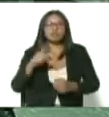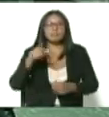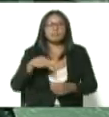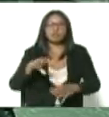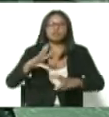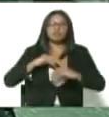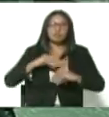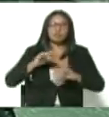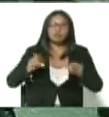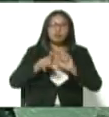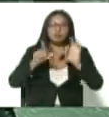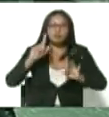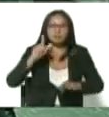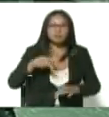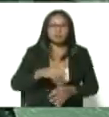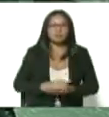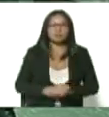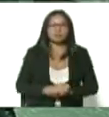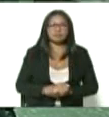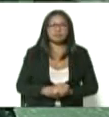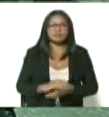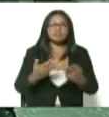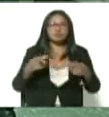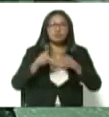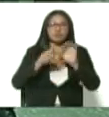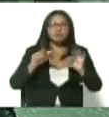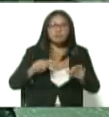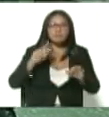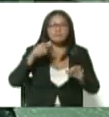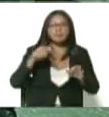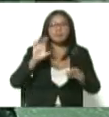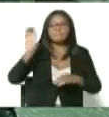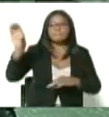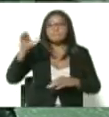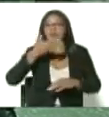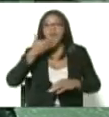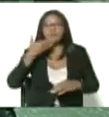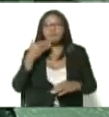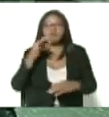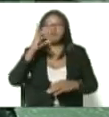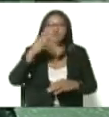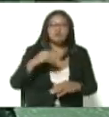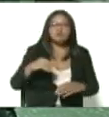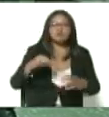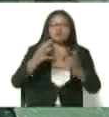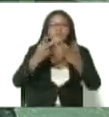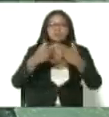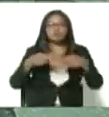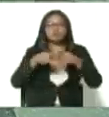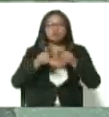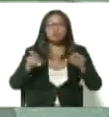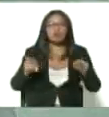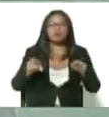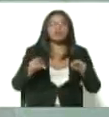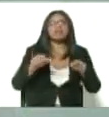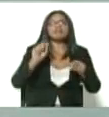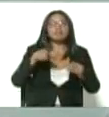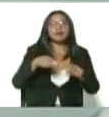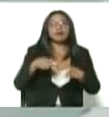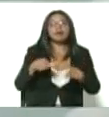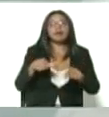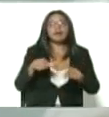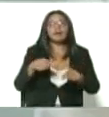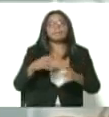asumido esta pandemia y ha permitido que Venezuela se convierta en uno de los países con las mejores cifras en la administración de la pandemia. Desde el